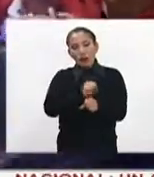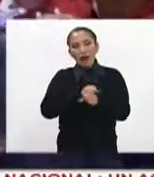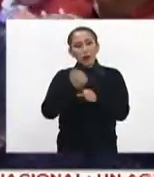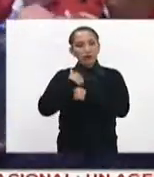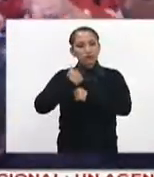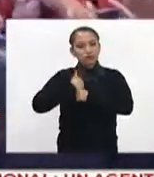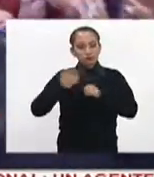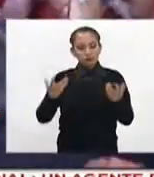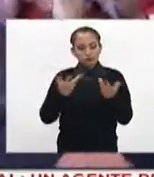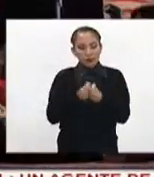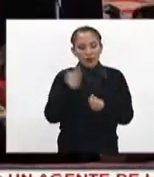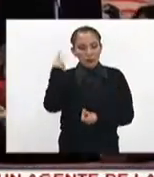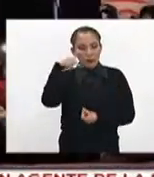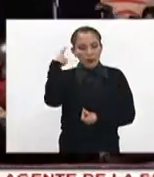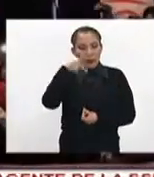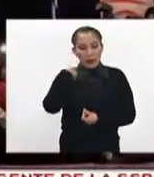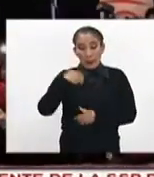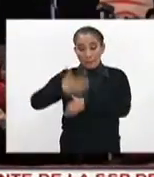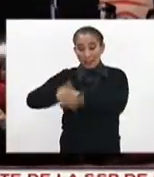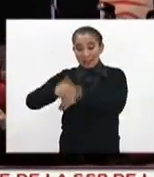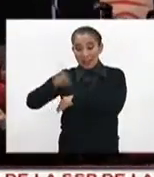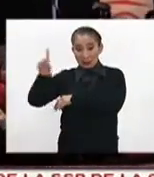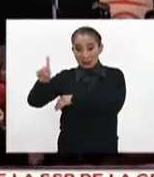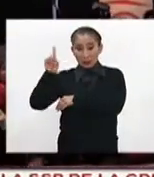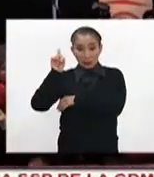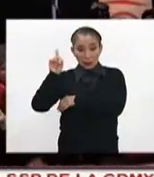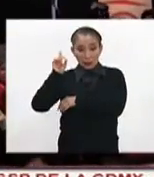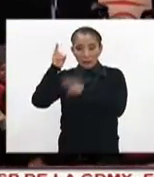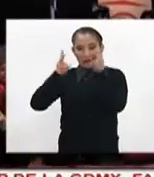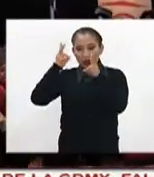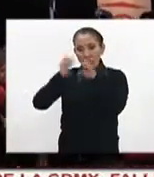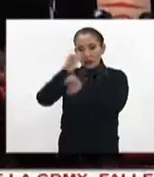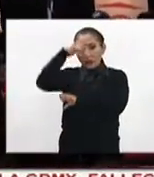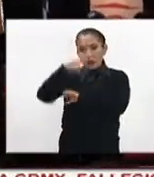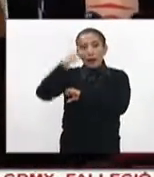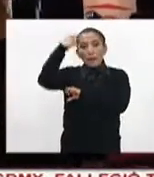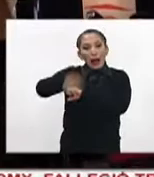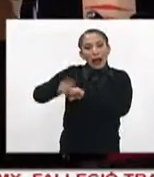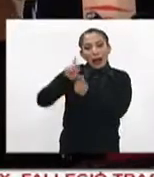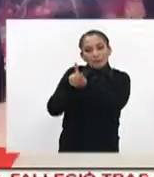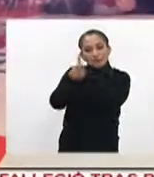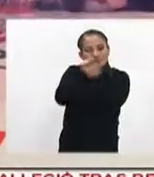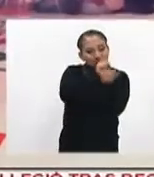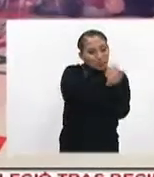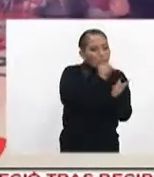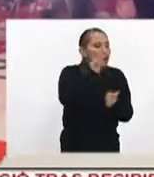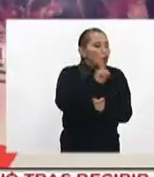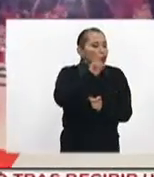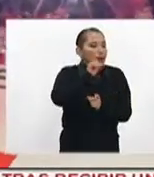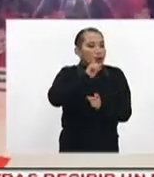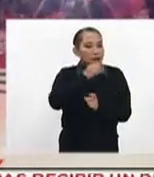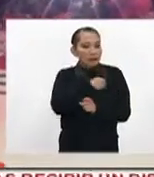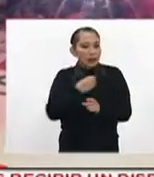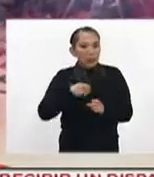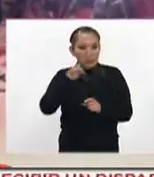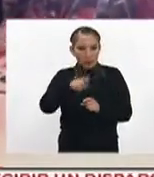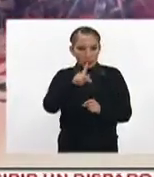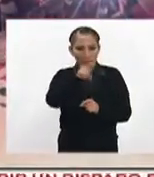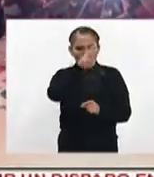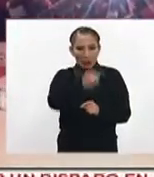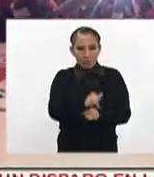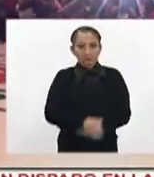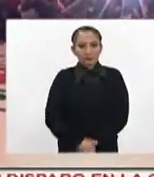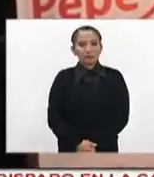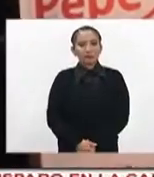militancia PRI en Puebla, mientras que el domingo visitó el Estado de México para encontrarse con mujeres pertenecientes al mismo partido.